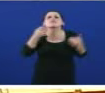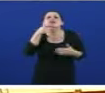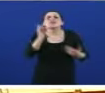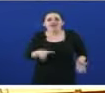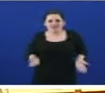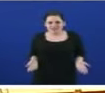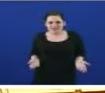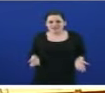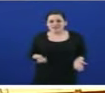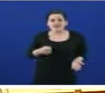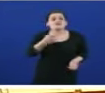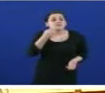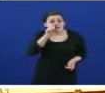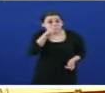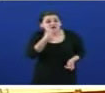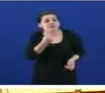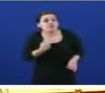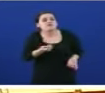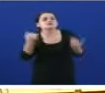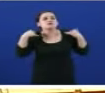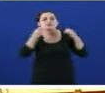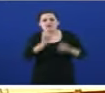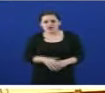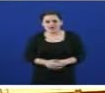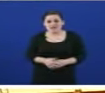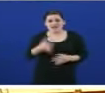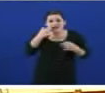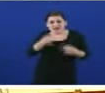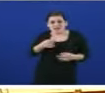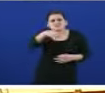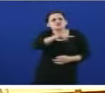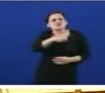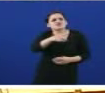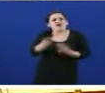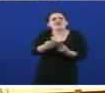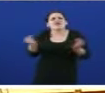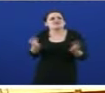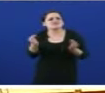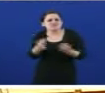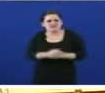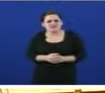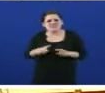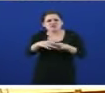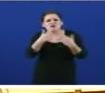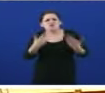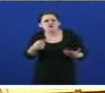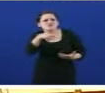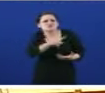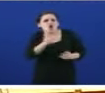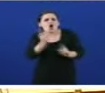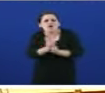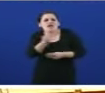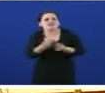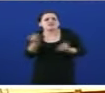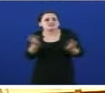De quen é a responsabilidade, señor Feijó? E diante desta realidade, que fan vostedes? Que xeo que interesa? Adoptan atitudes